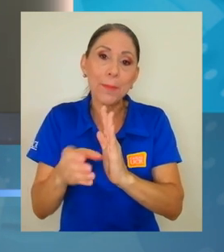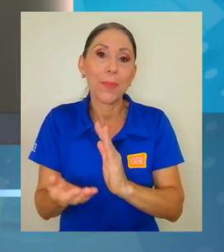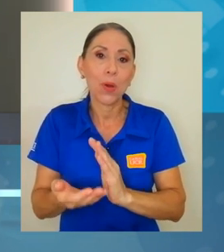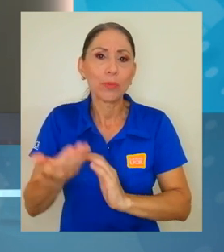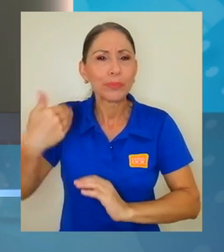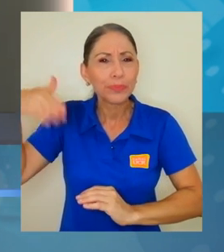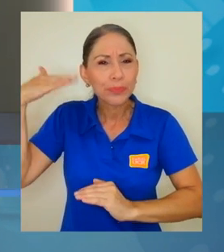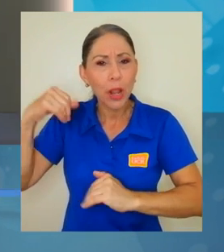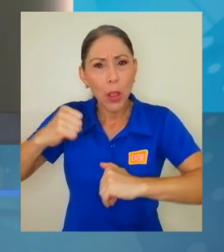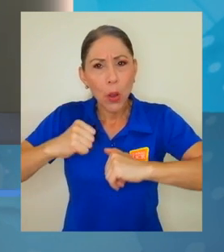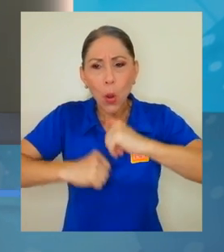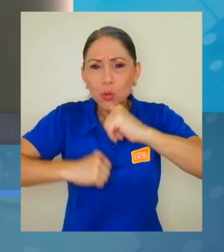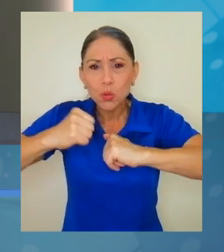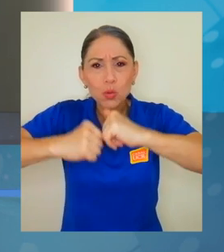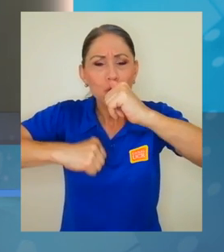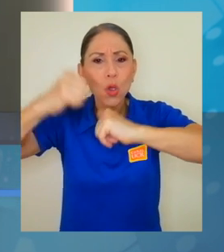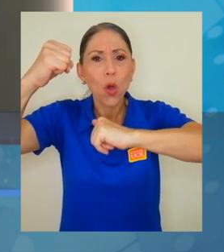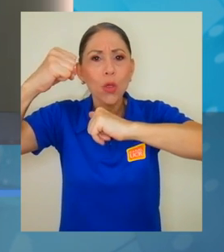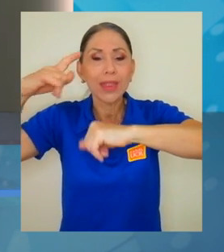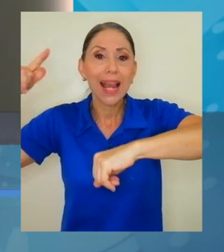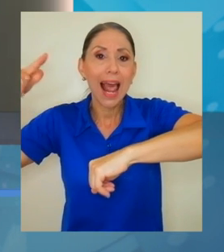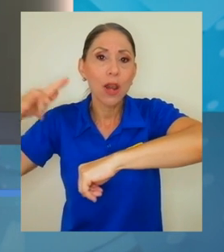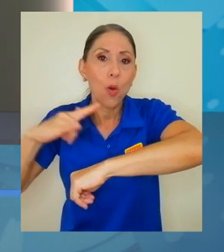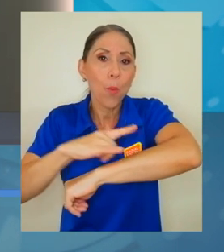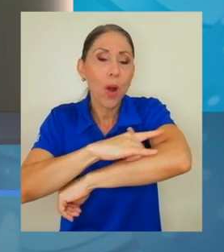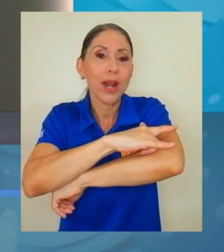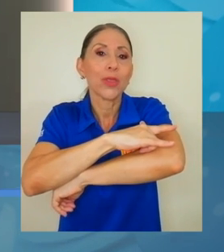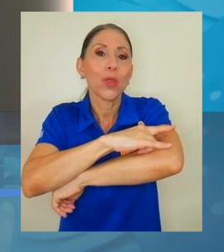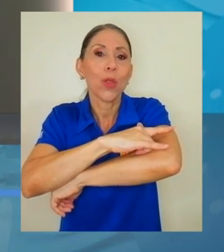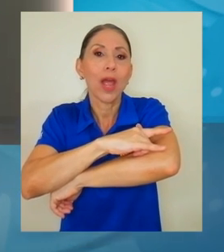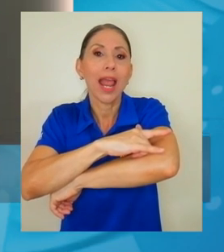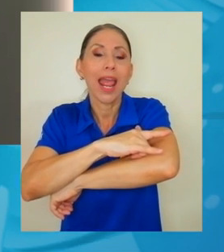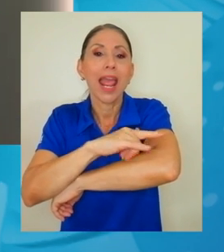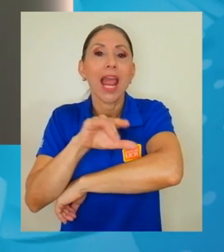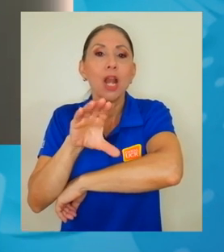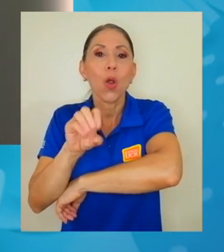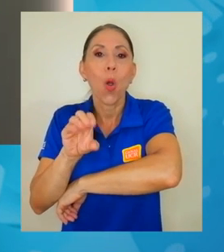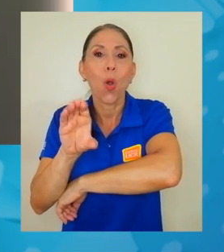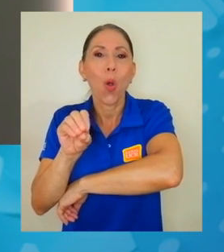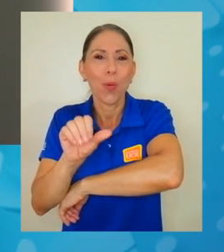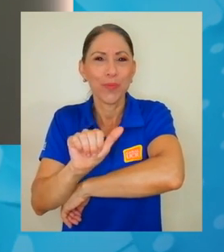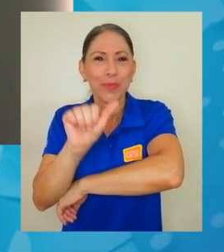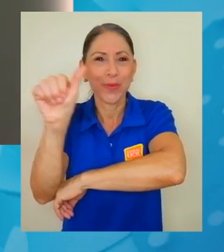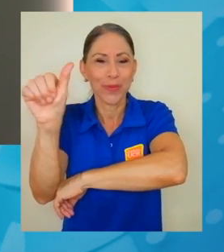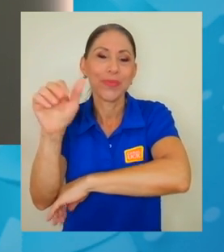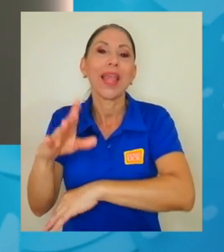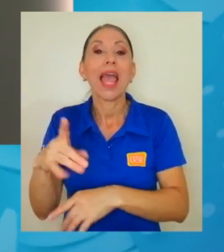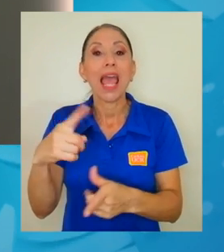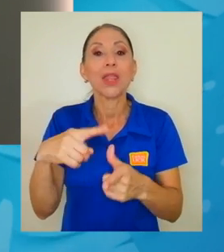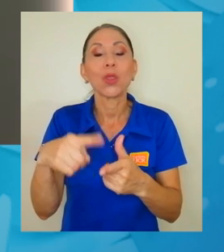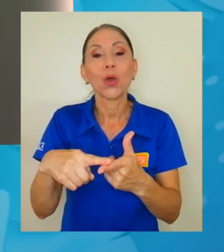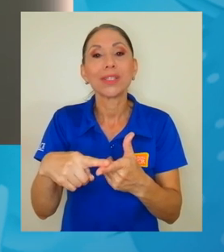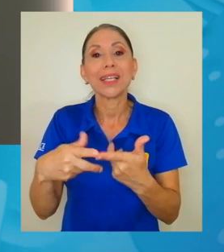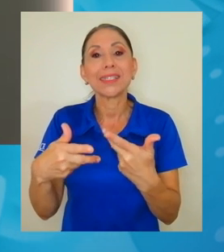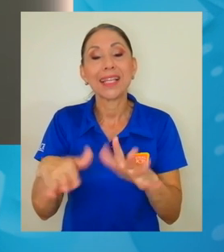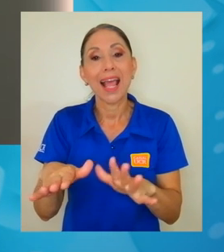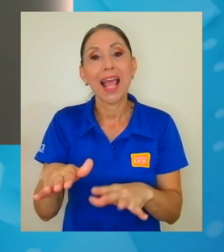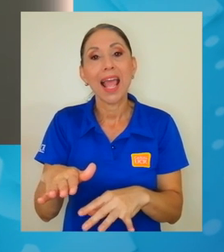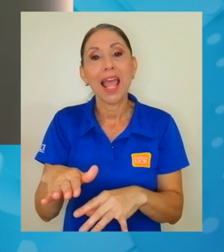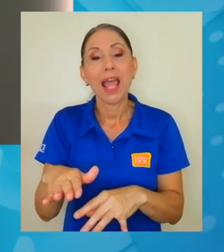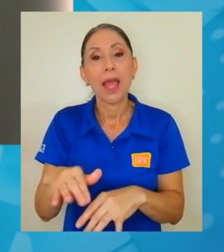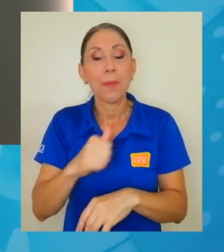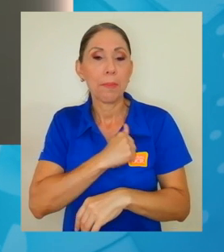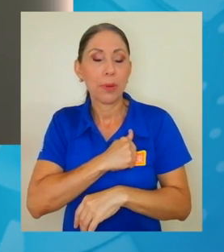construcción del aeropuerto del Coco. Este, entonces el ANAMI pues empieza su